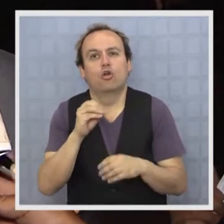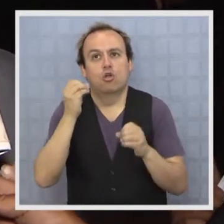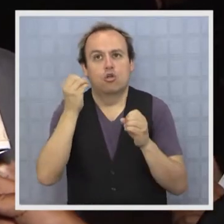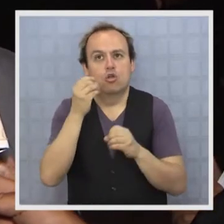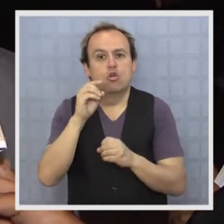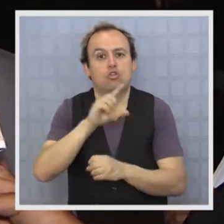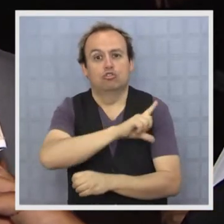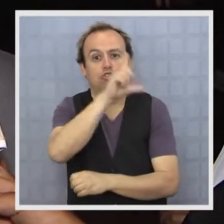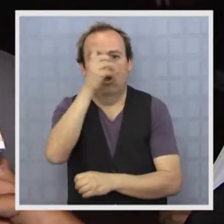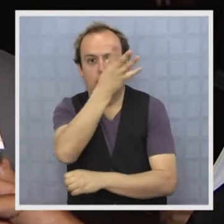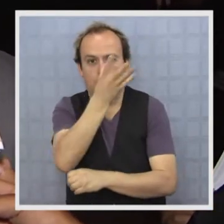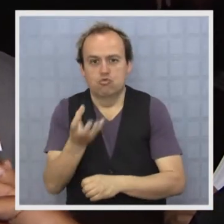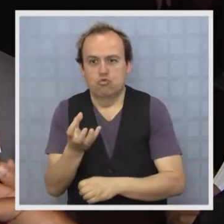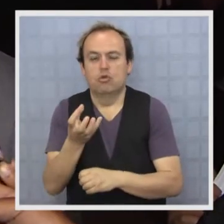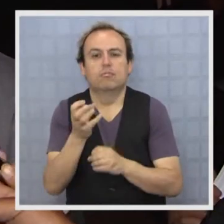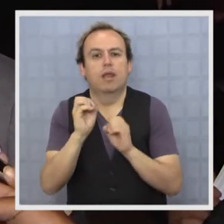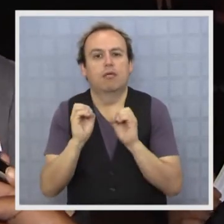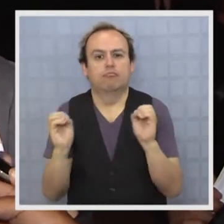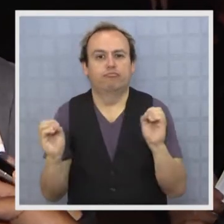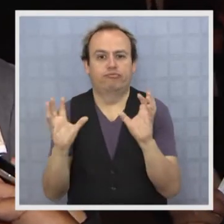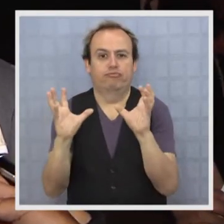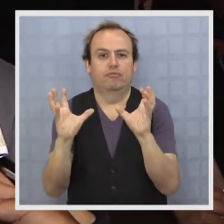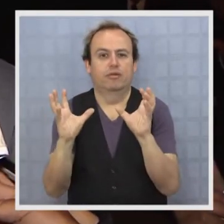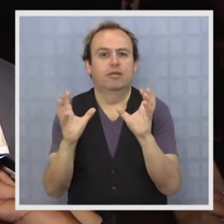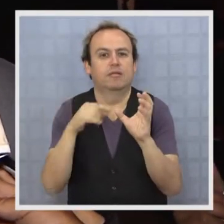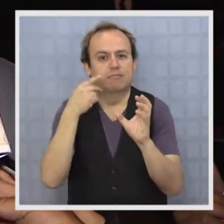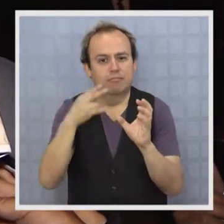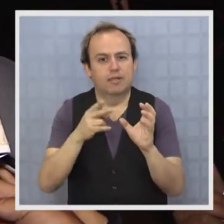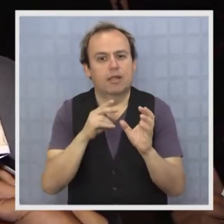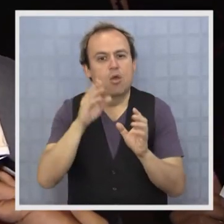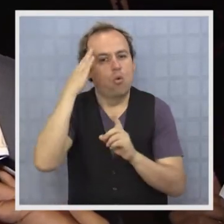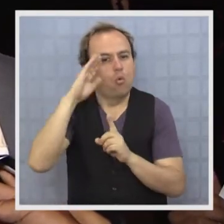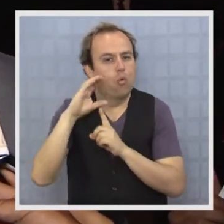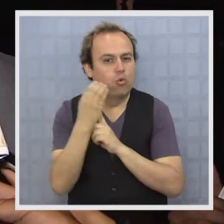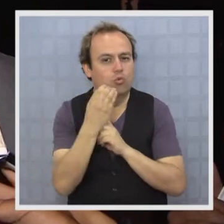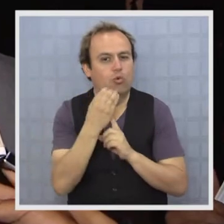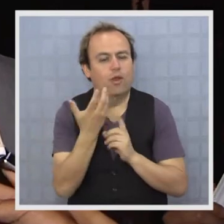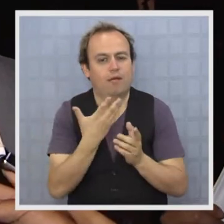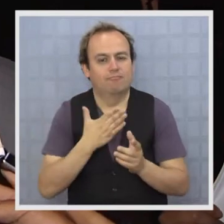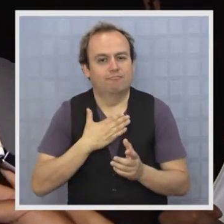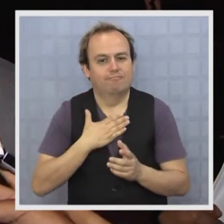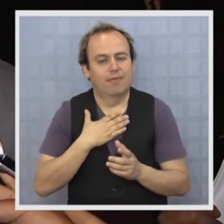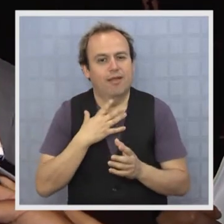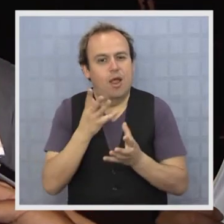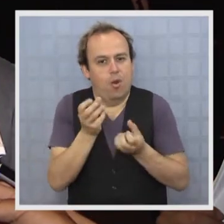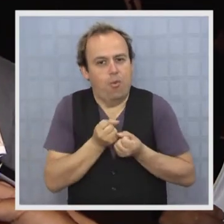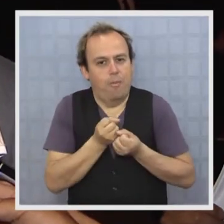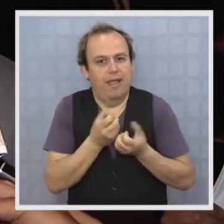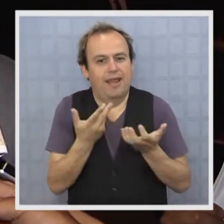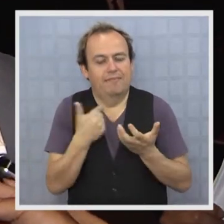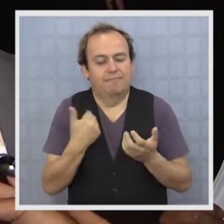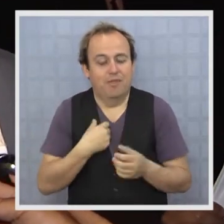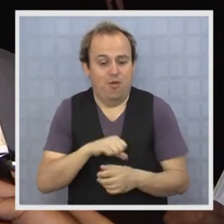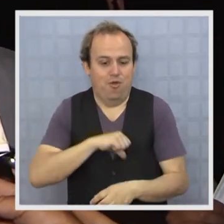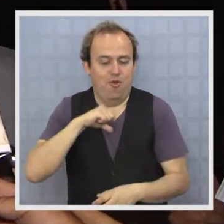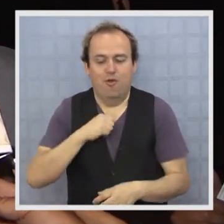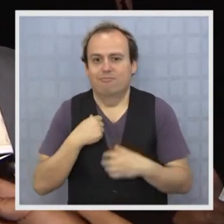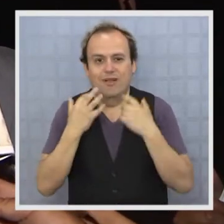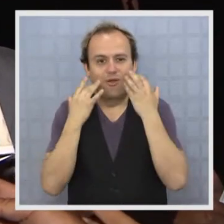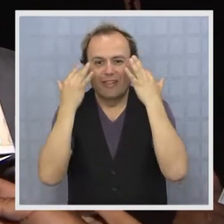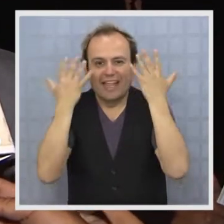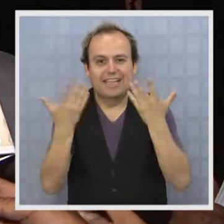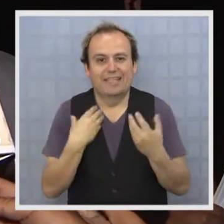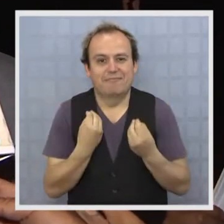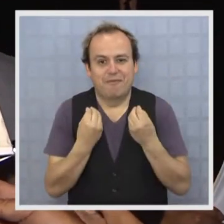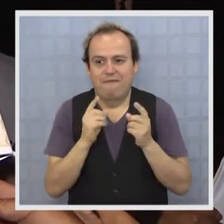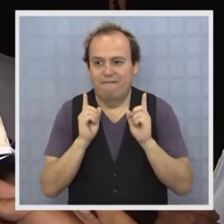materializar el rescate del patrimonio cultural de los chiles. Así que muy contento, muy orgulloso de que podamos